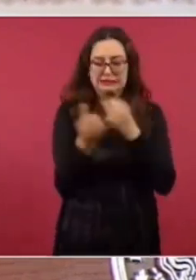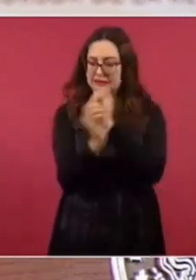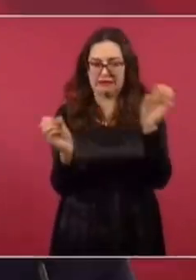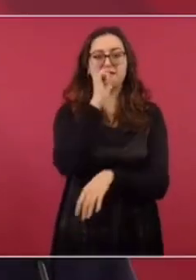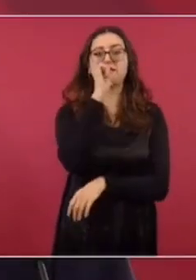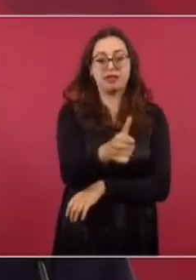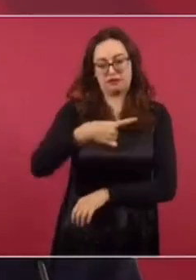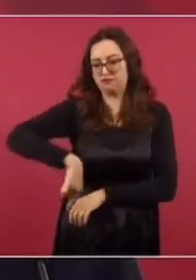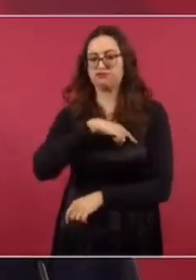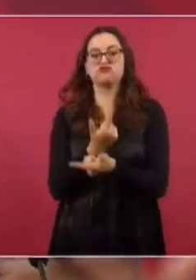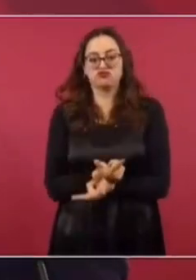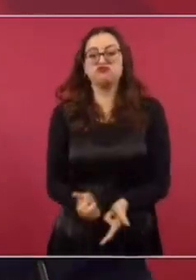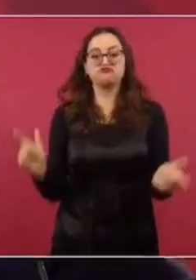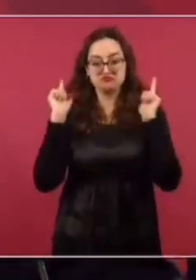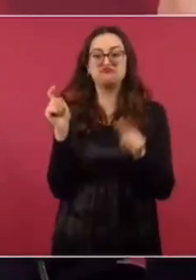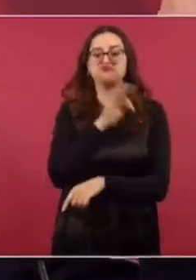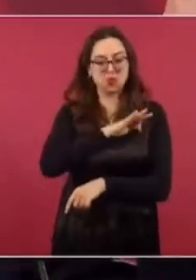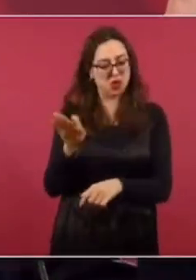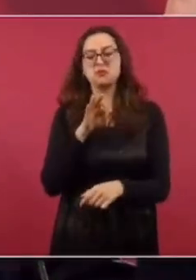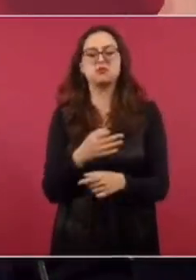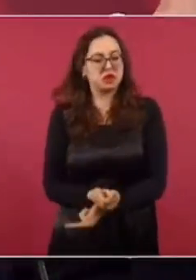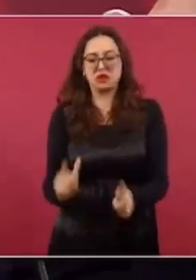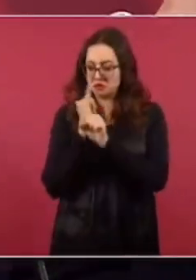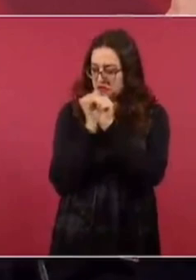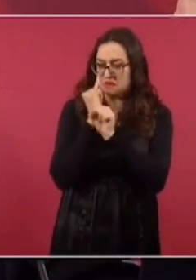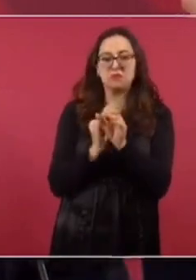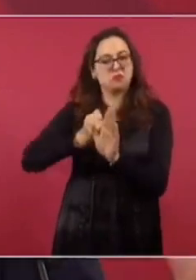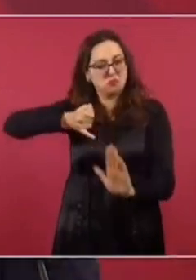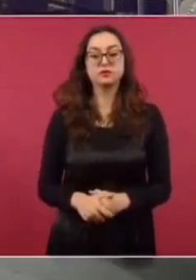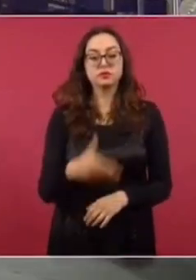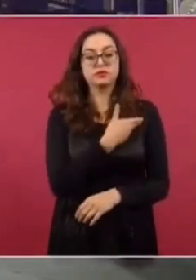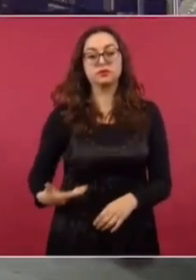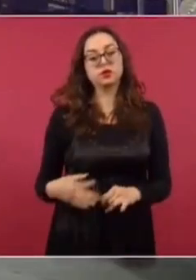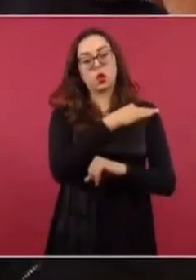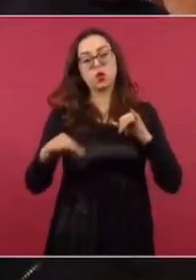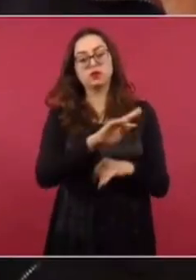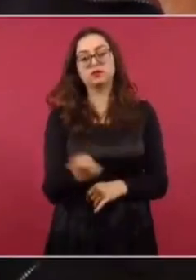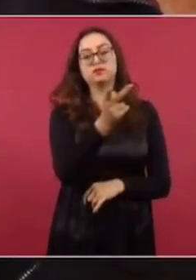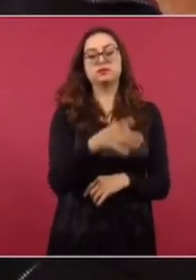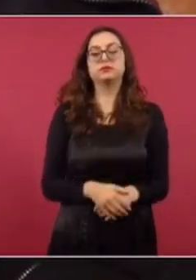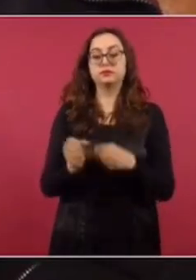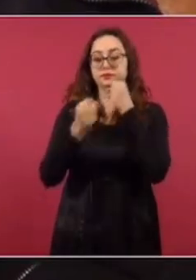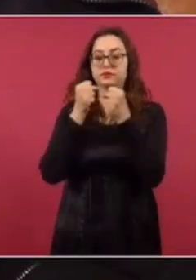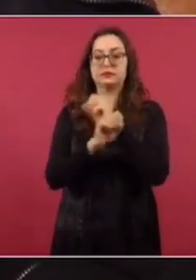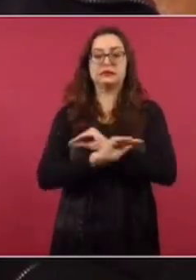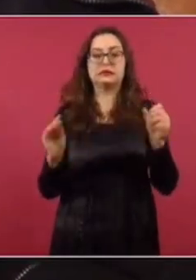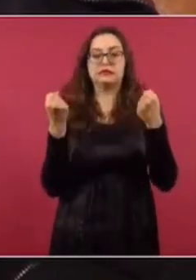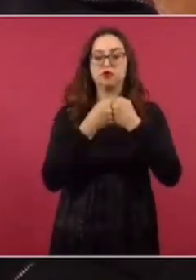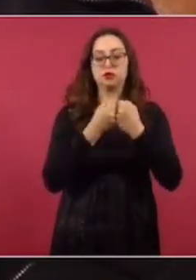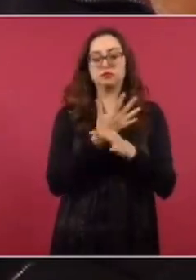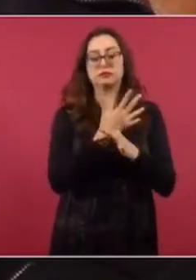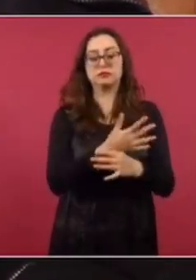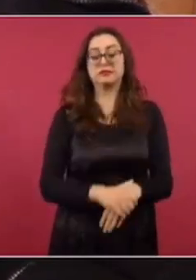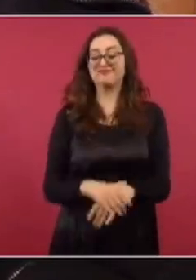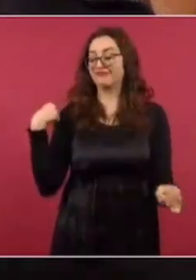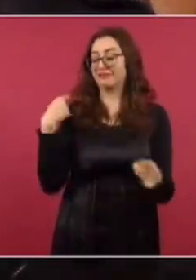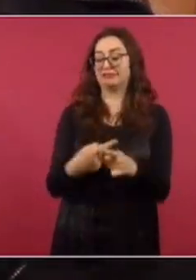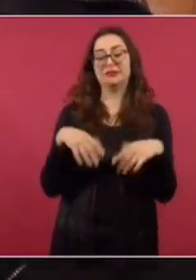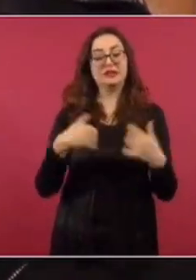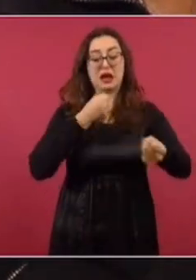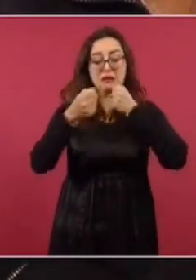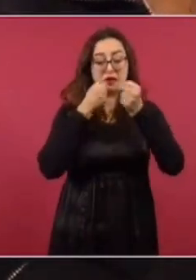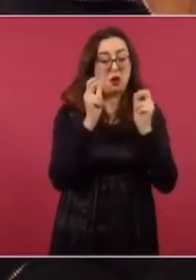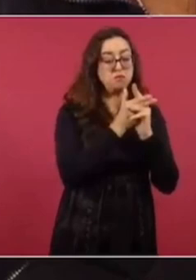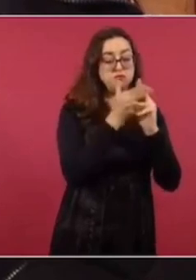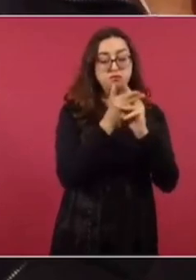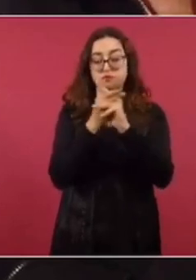podemos investigar a fondo. Reporteros sin fronteras difundió el número, lamentablemente, de periodistas asesinados. De acuerdo al